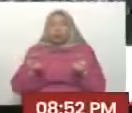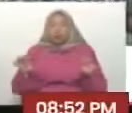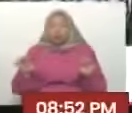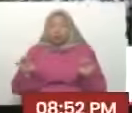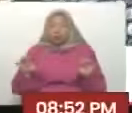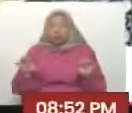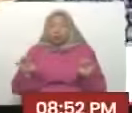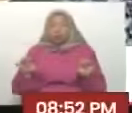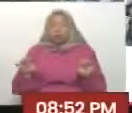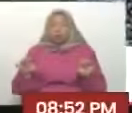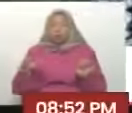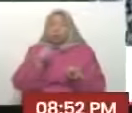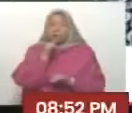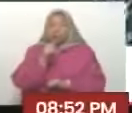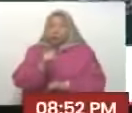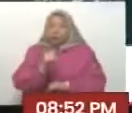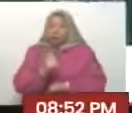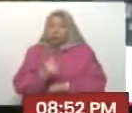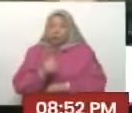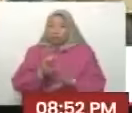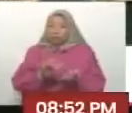informática.